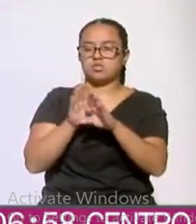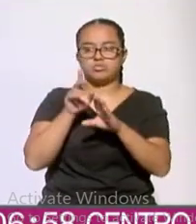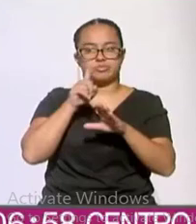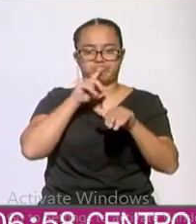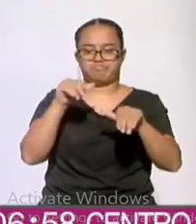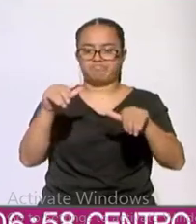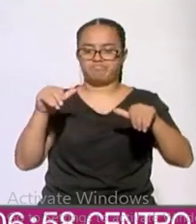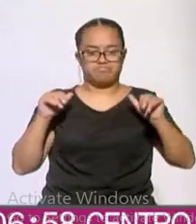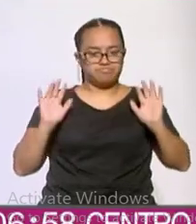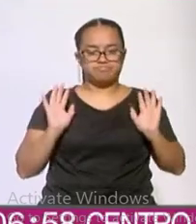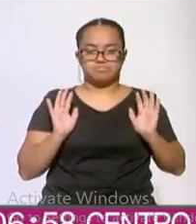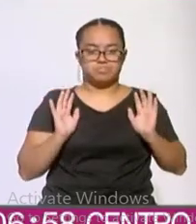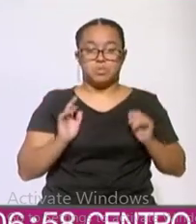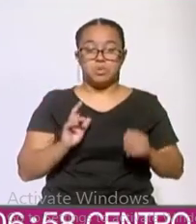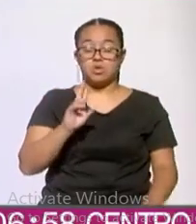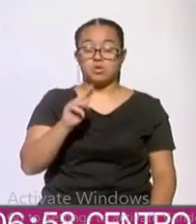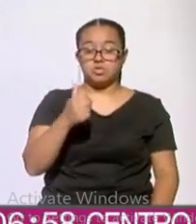altos.